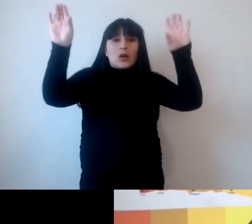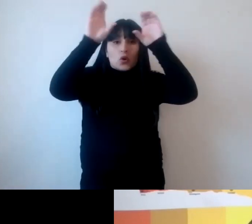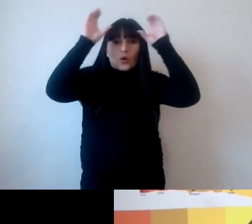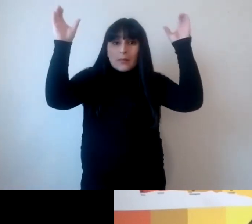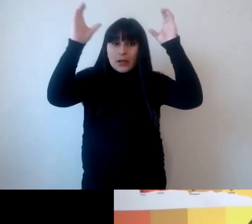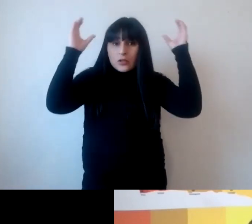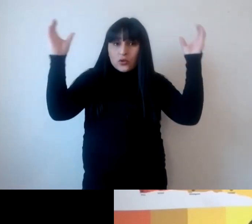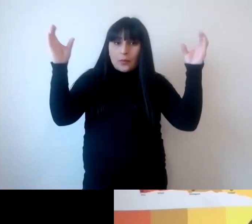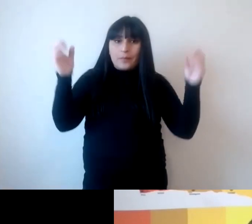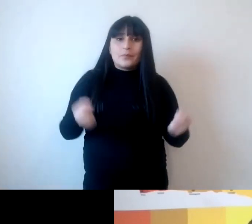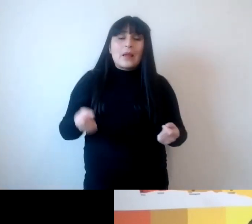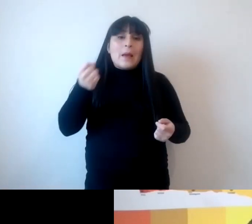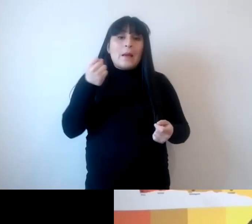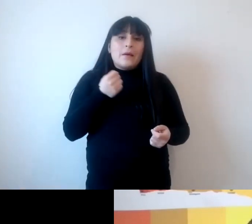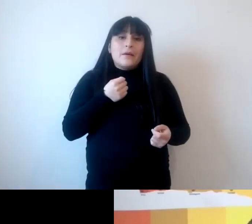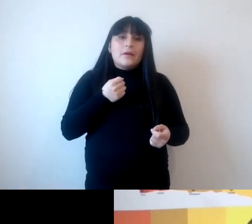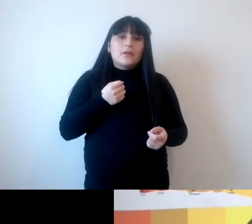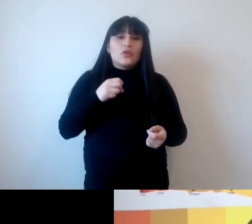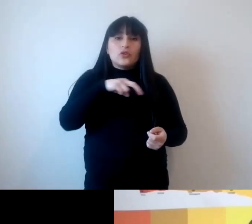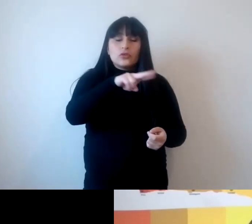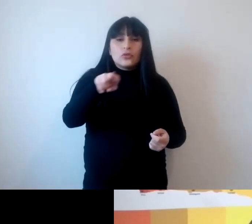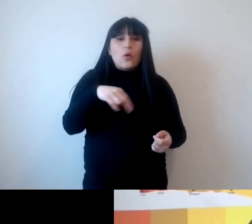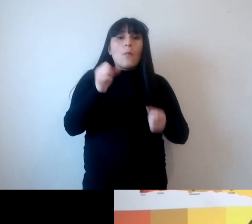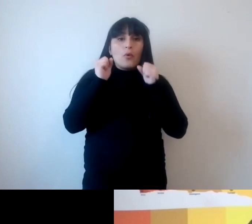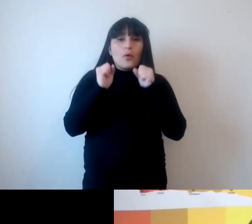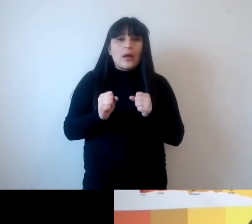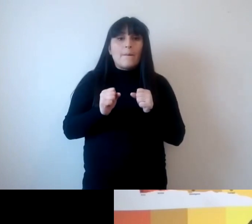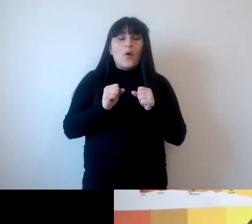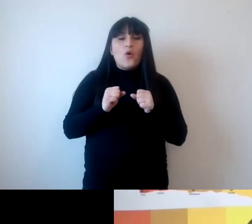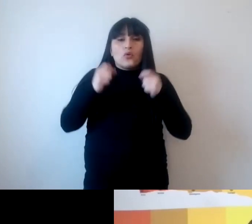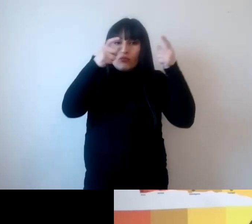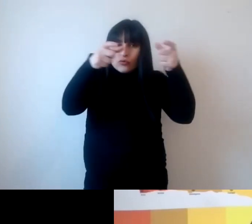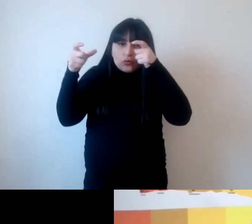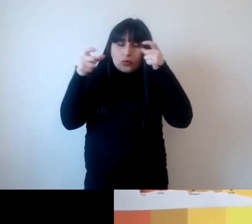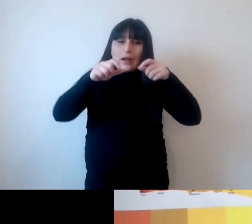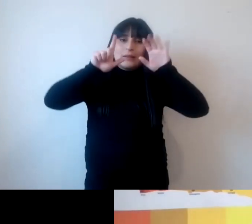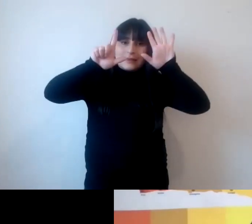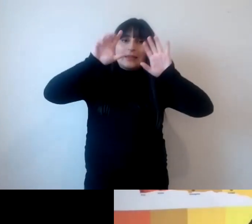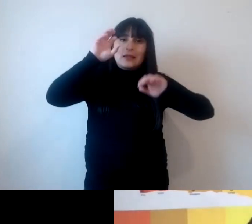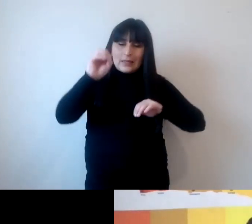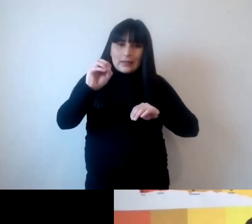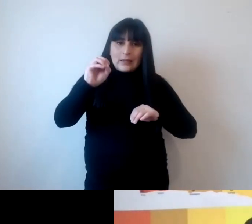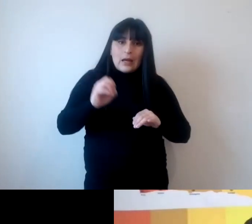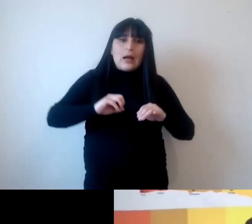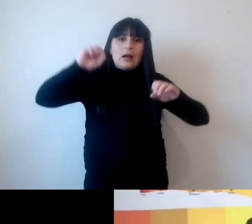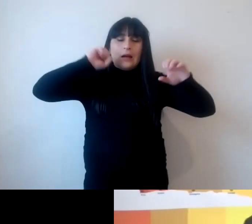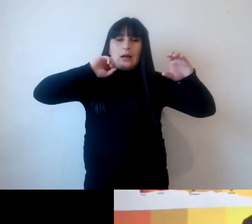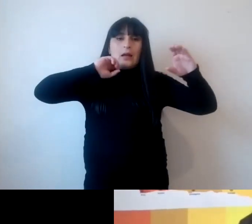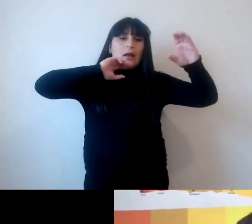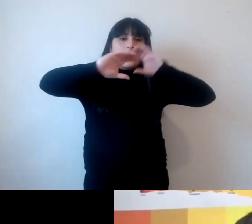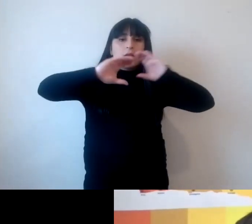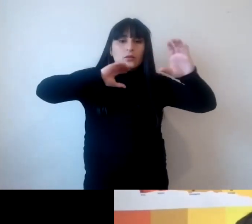países son determinadas industrias si nosotros pudiéramos controlar 70 industrias grandes emisoras de CO2 tendríamos